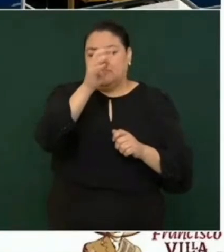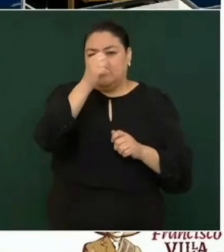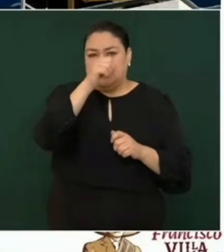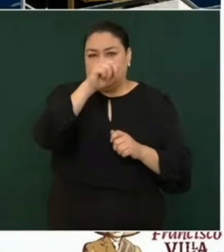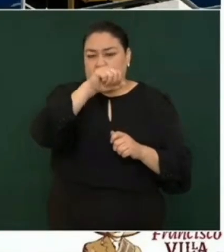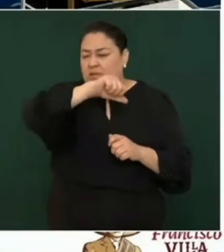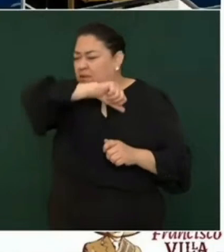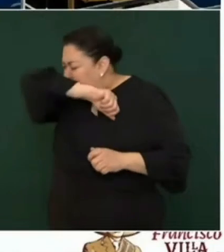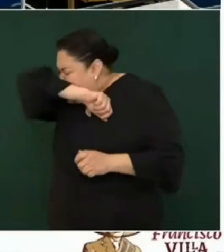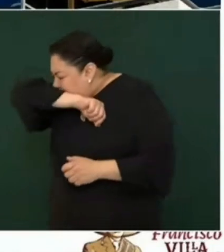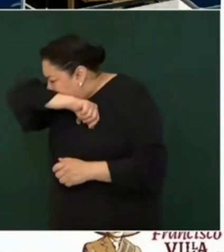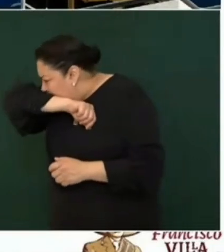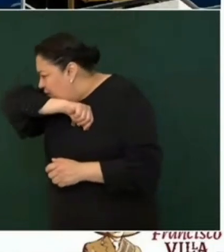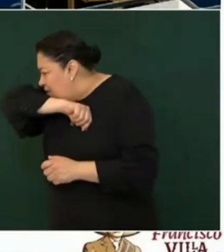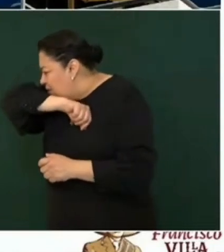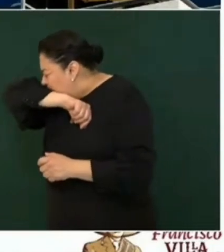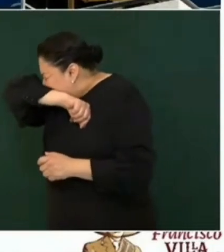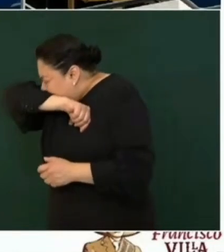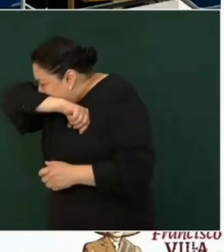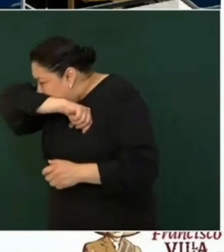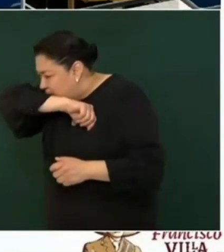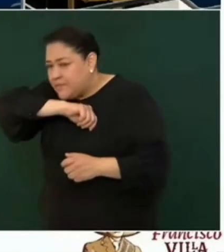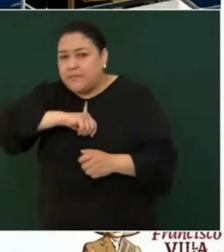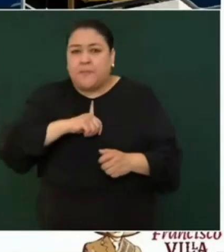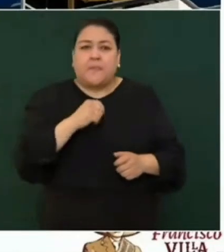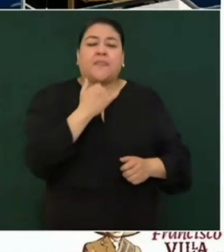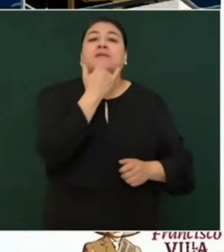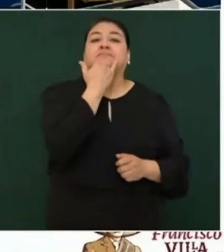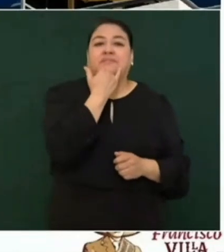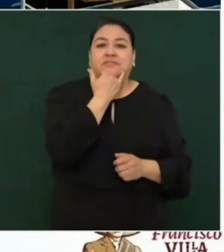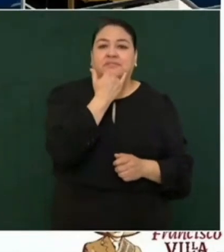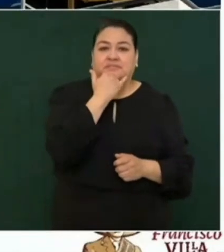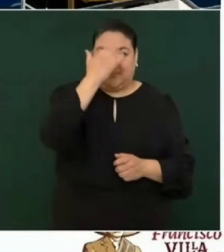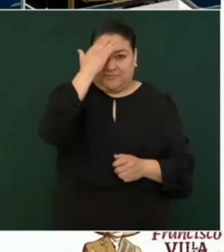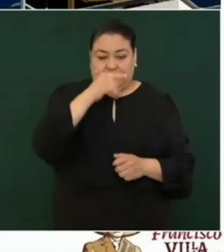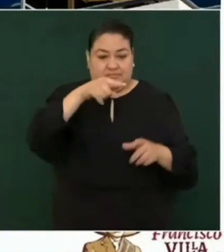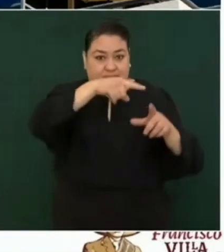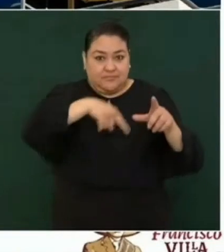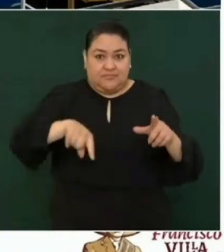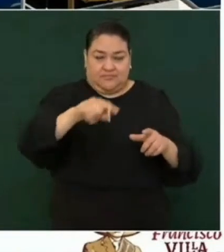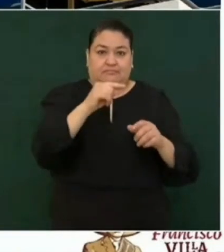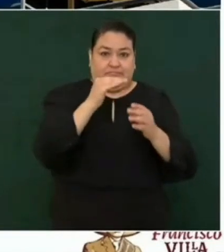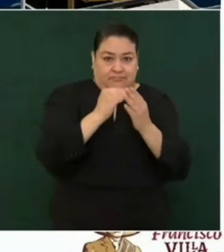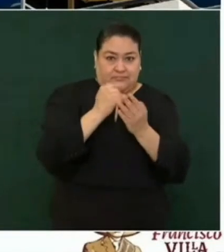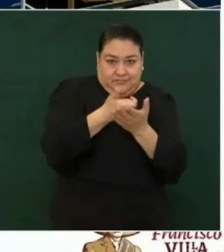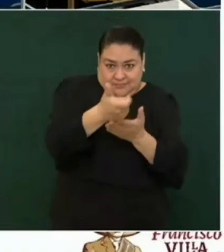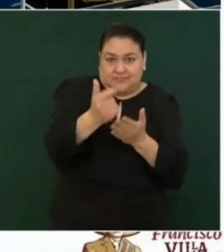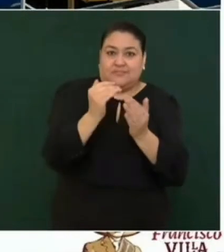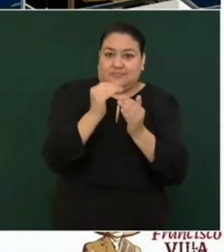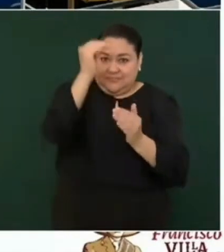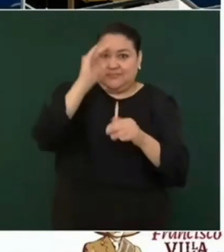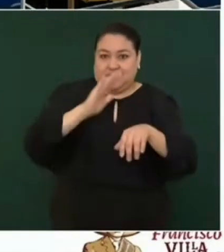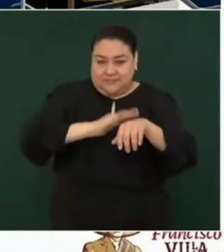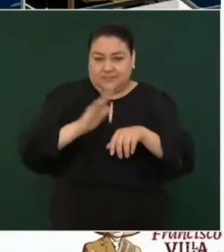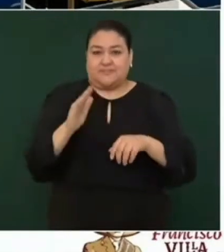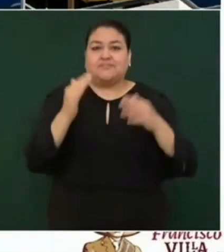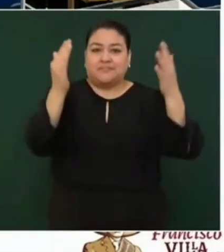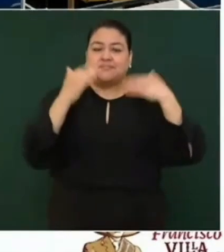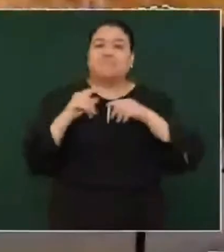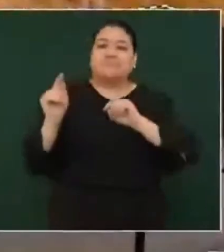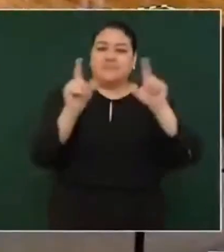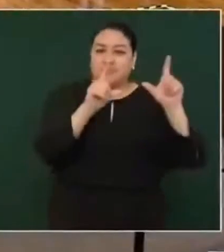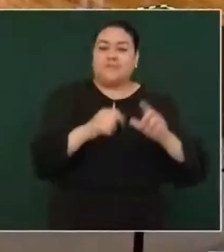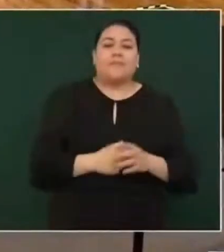por instrucciones del presidente de la república porque es el personal que más trabaja con nuestros con nacionales la siguiente por favor